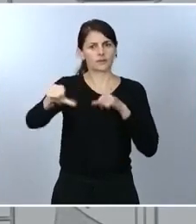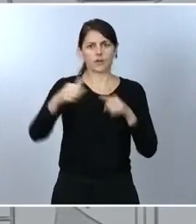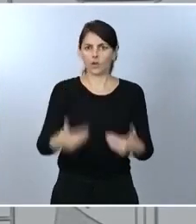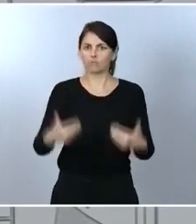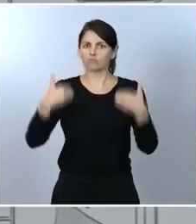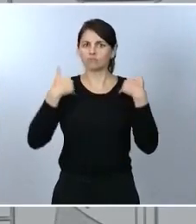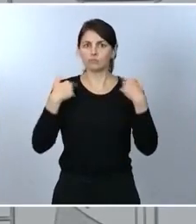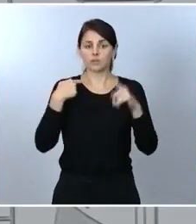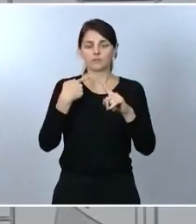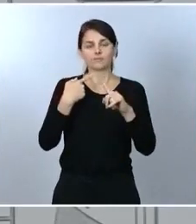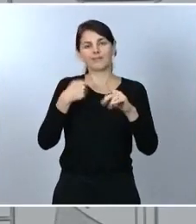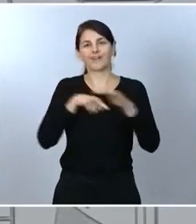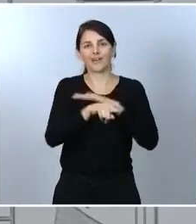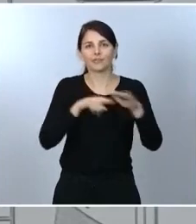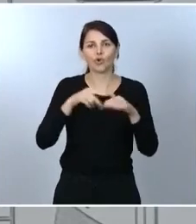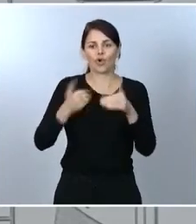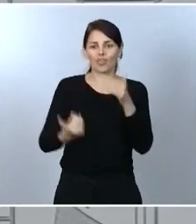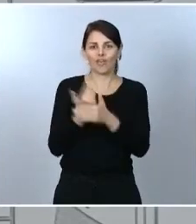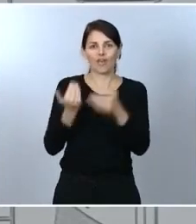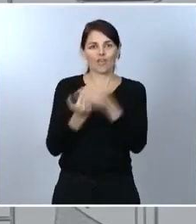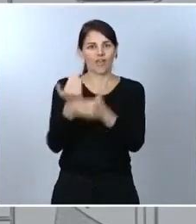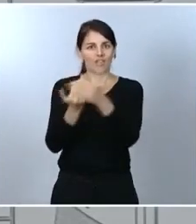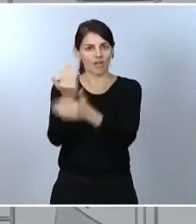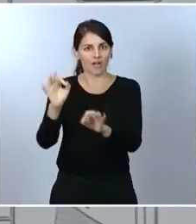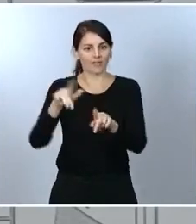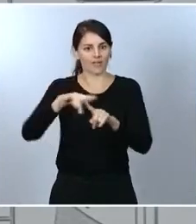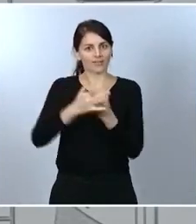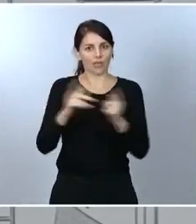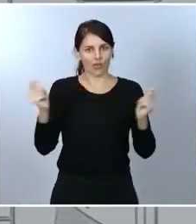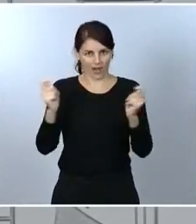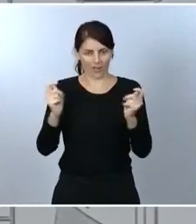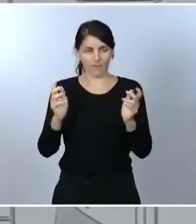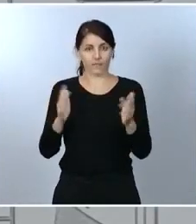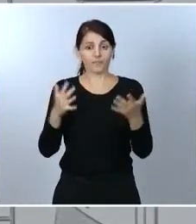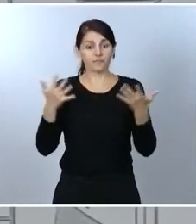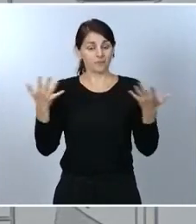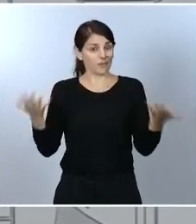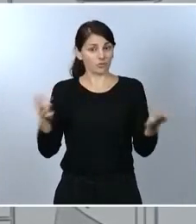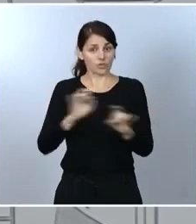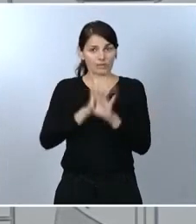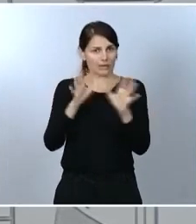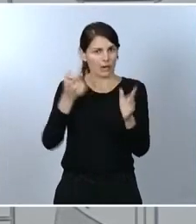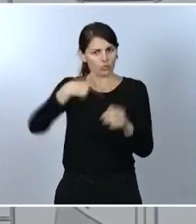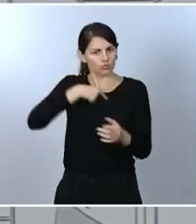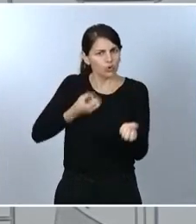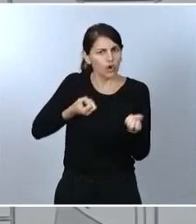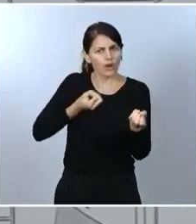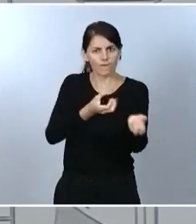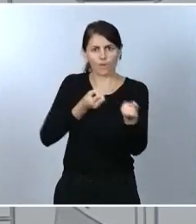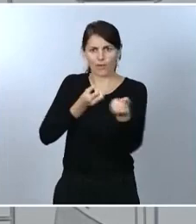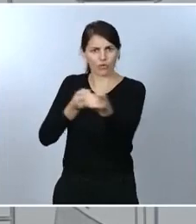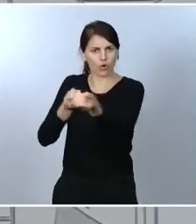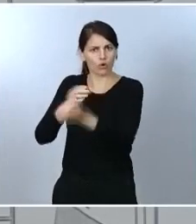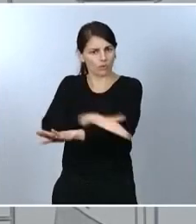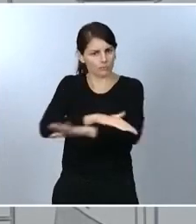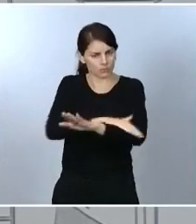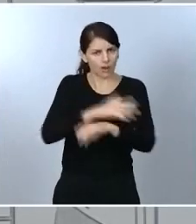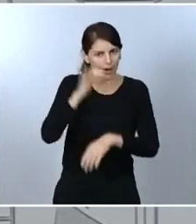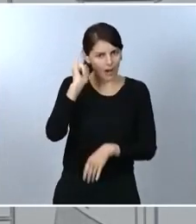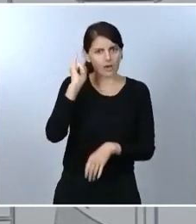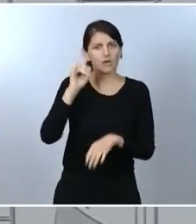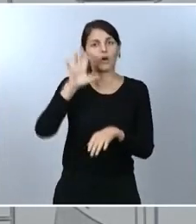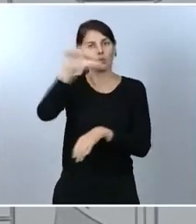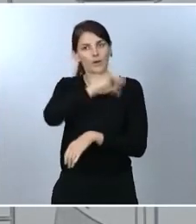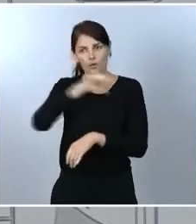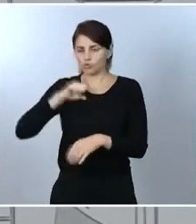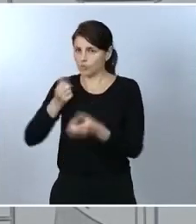mucho más directa este nuevo estado de alarma. Por tanto, la rendición de cuentas está garantizada. Está garantizado también el equilibrio en los